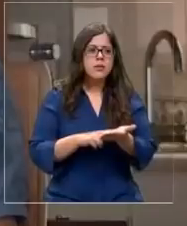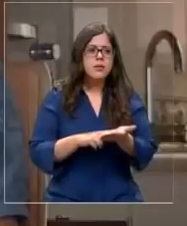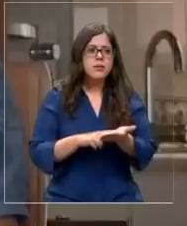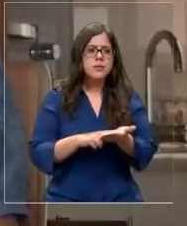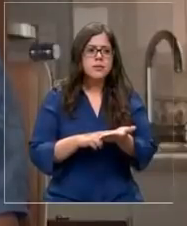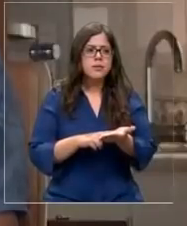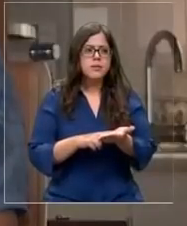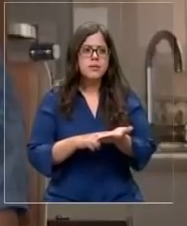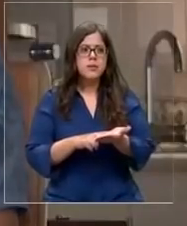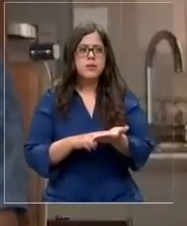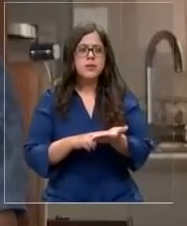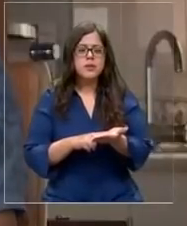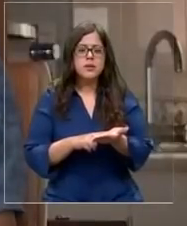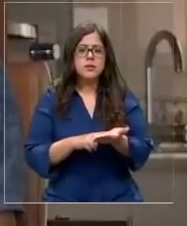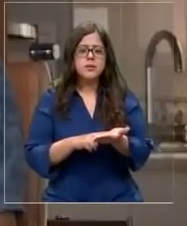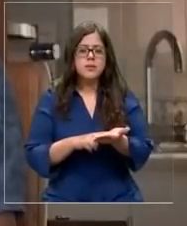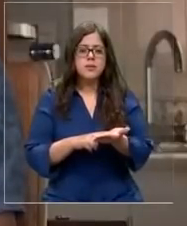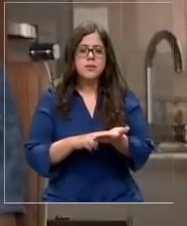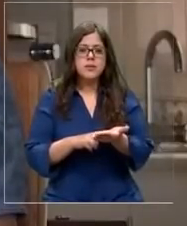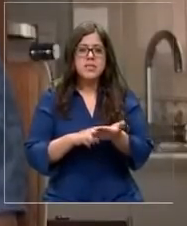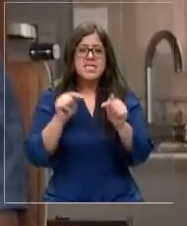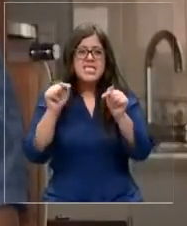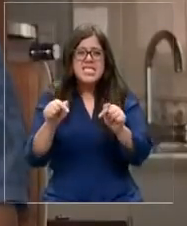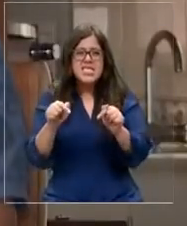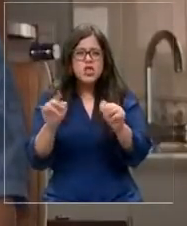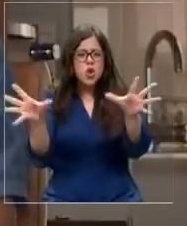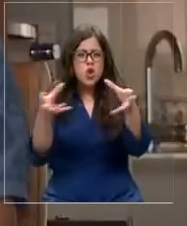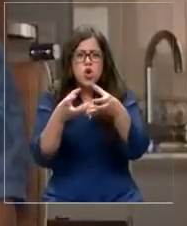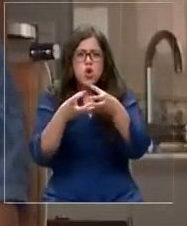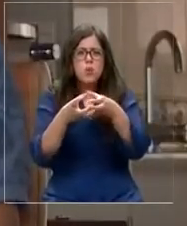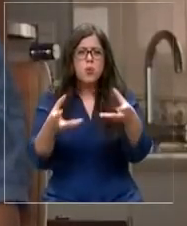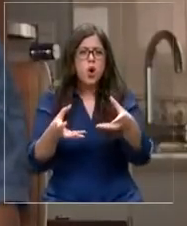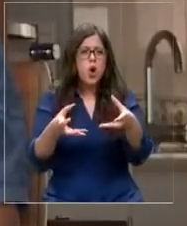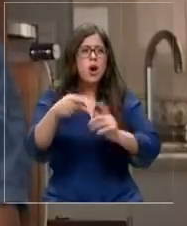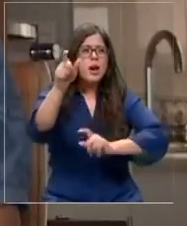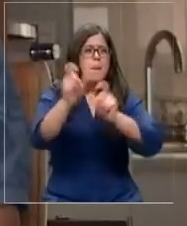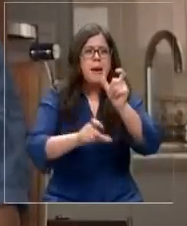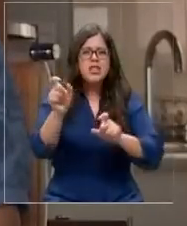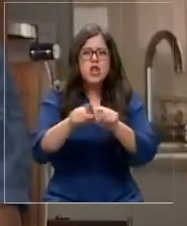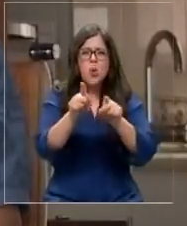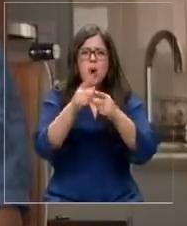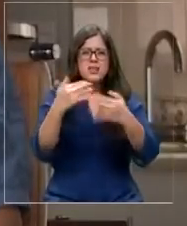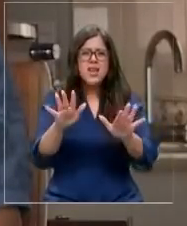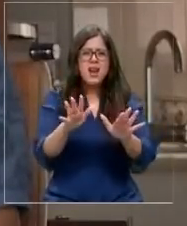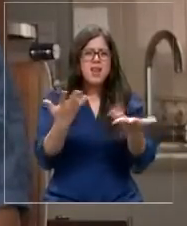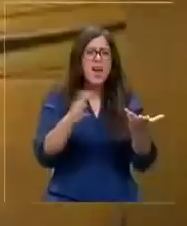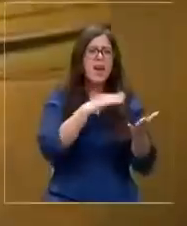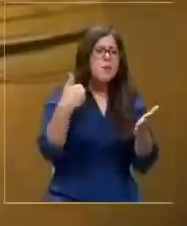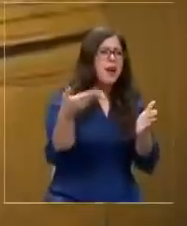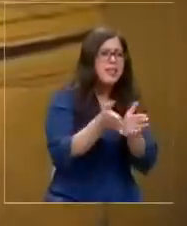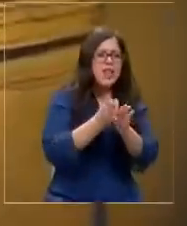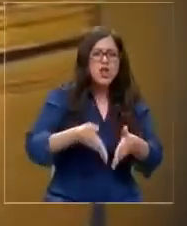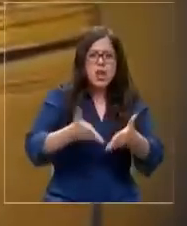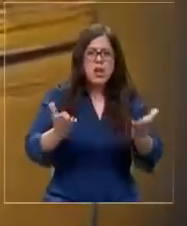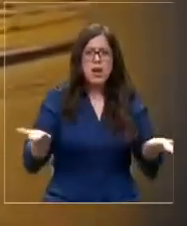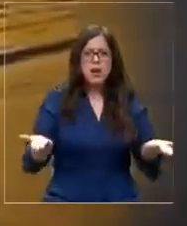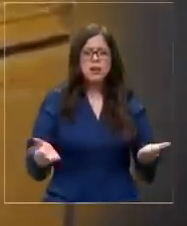No esta lacra, estos cabros, esta gente que anda matando en la calle.